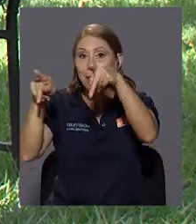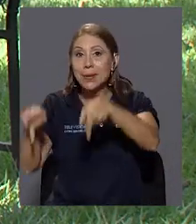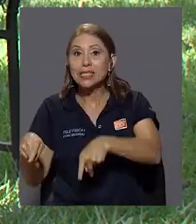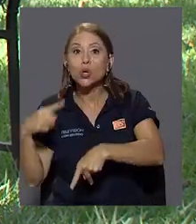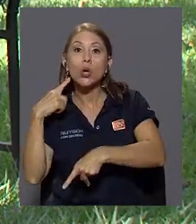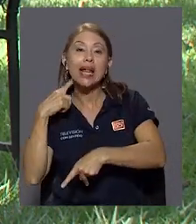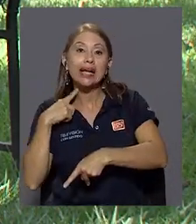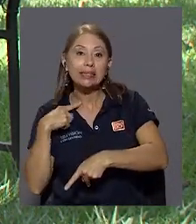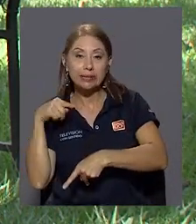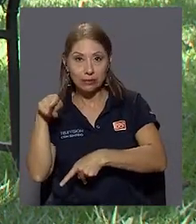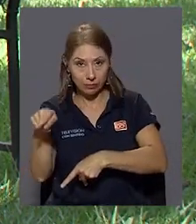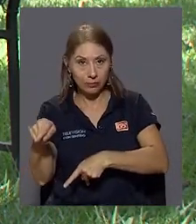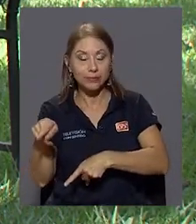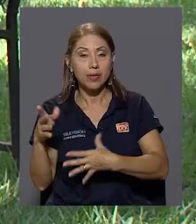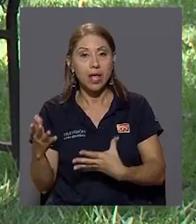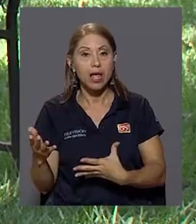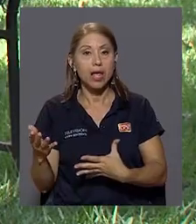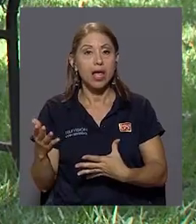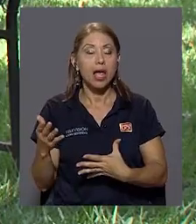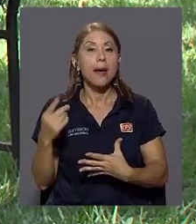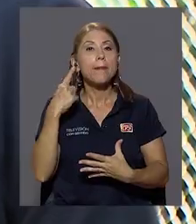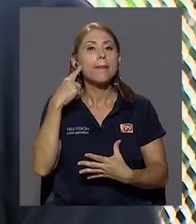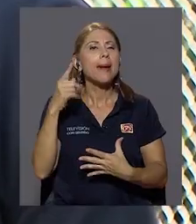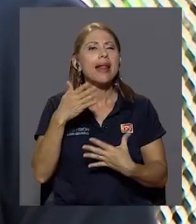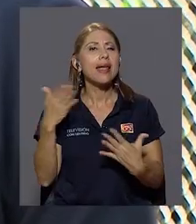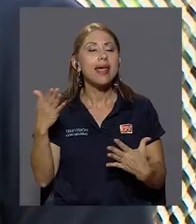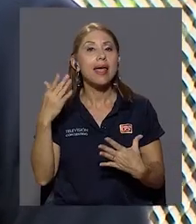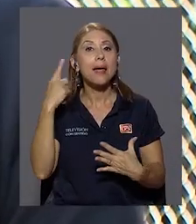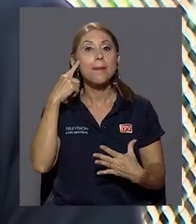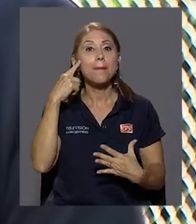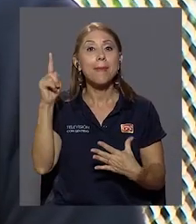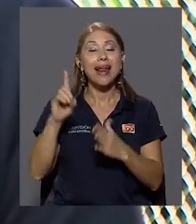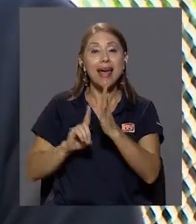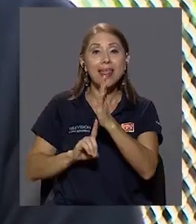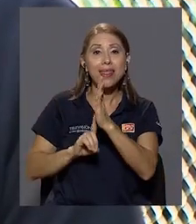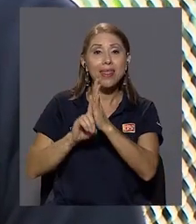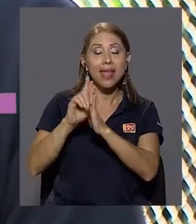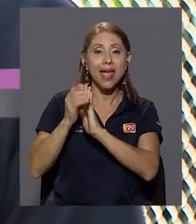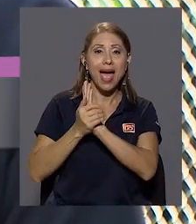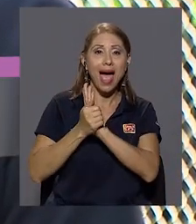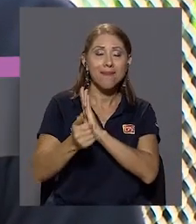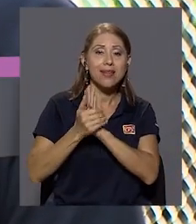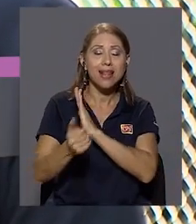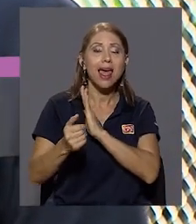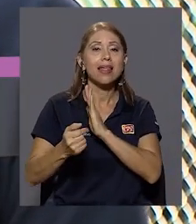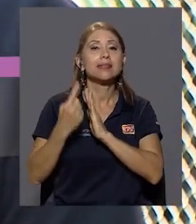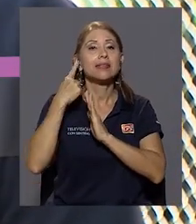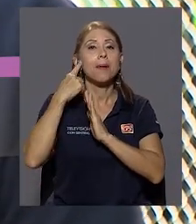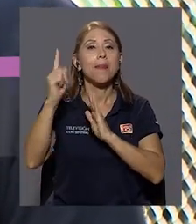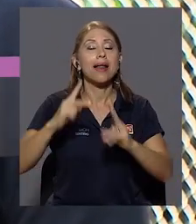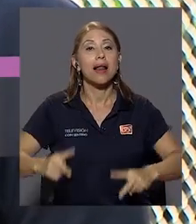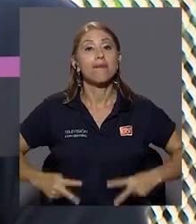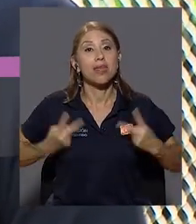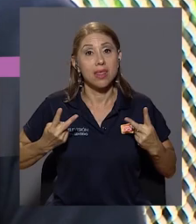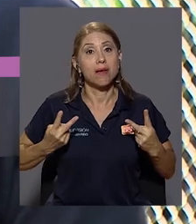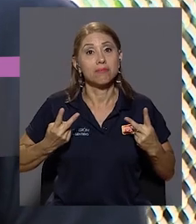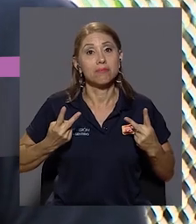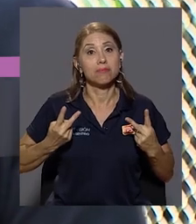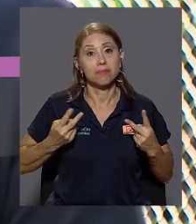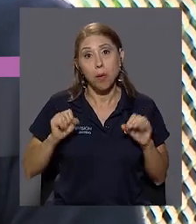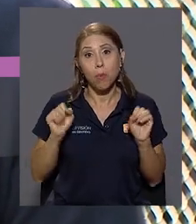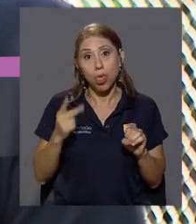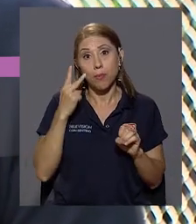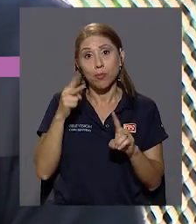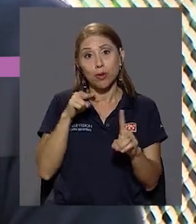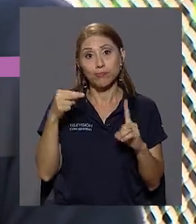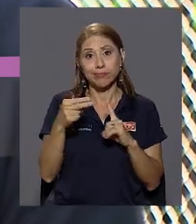a la persona que está con problemas de consumo de substancias para que desarrolle habilidades para la vida, si queremos verlo incluso